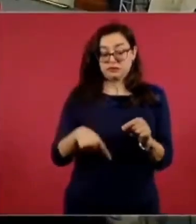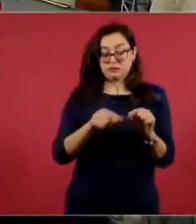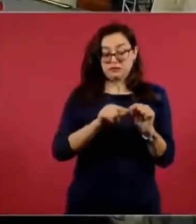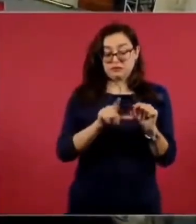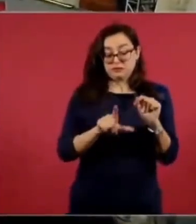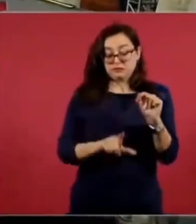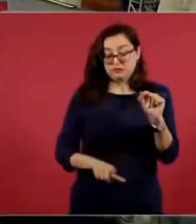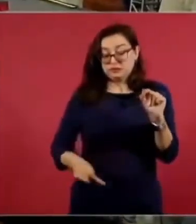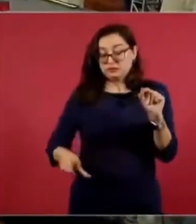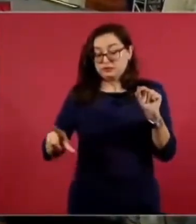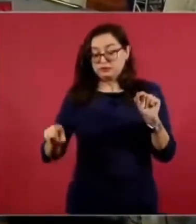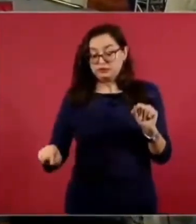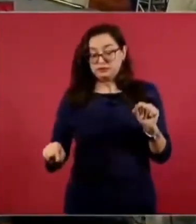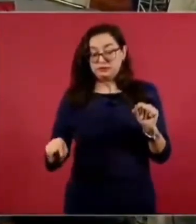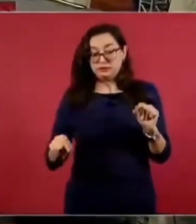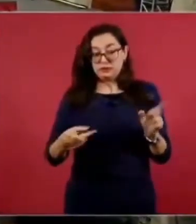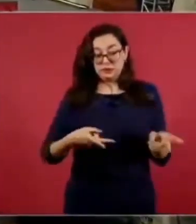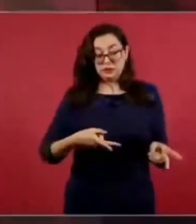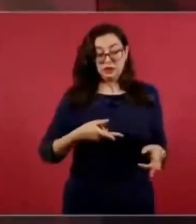en la época colonial,